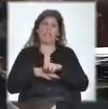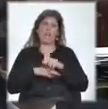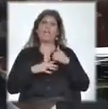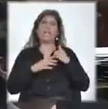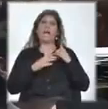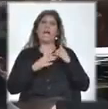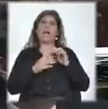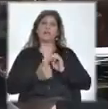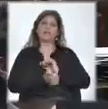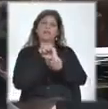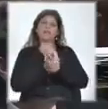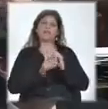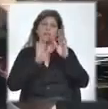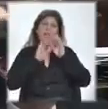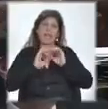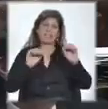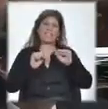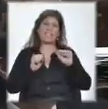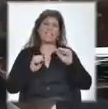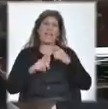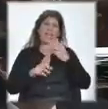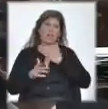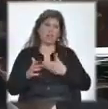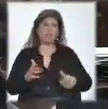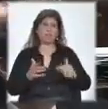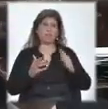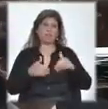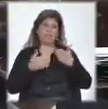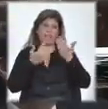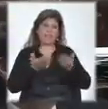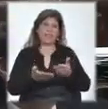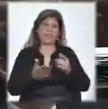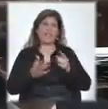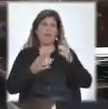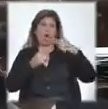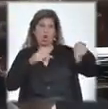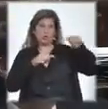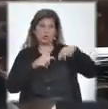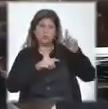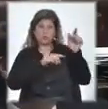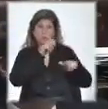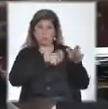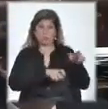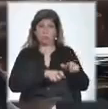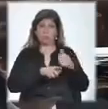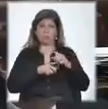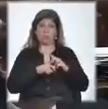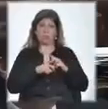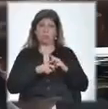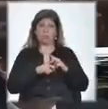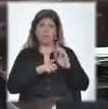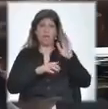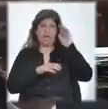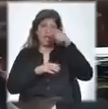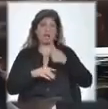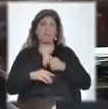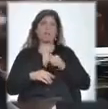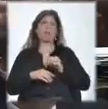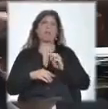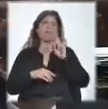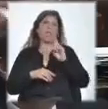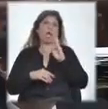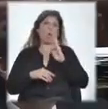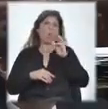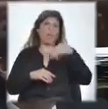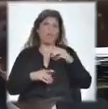a los secretarios de la presidencia que entregaron junto con los restantes, la república UPM